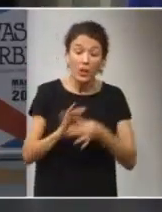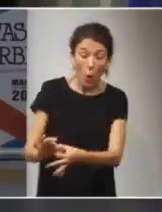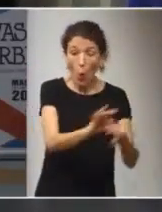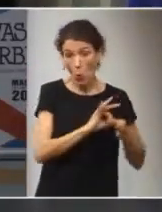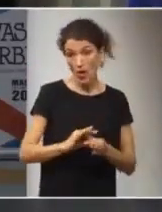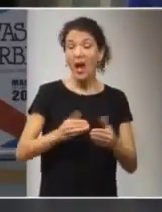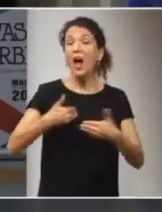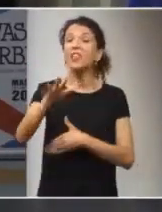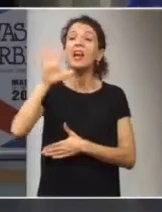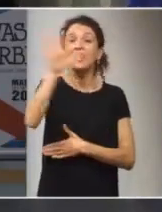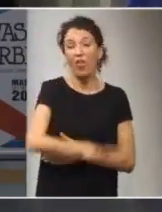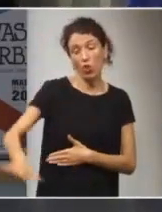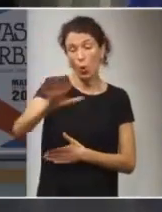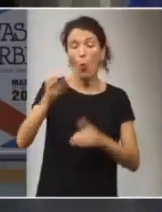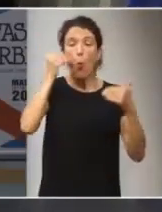la nación humana universal.